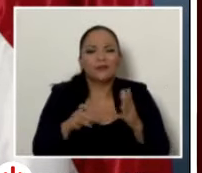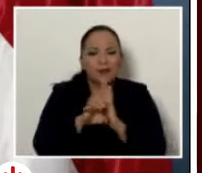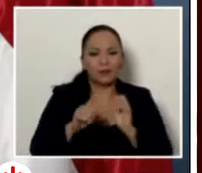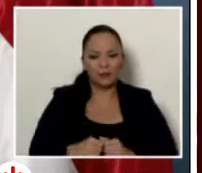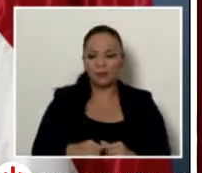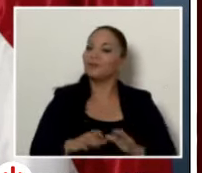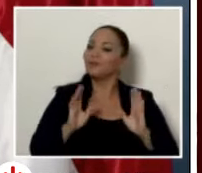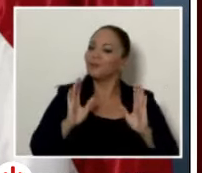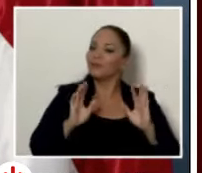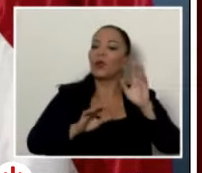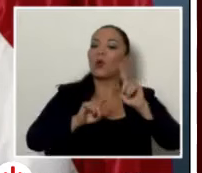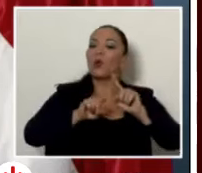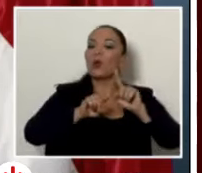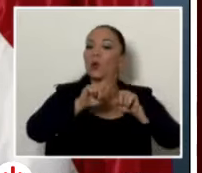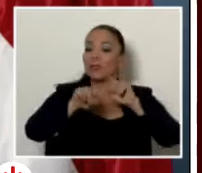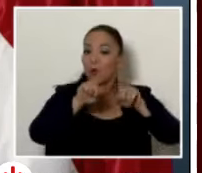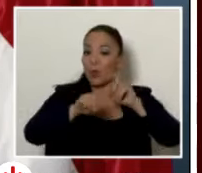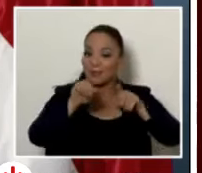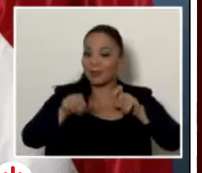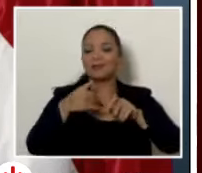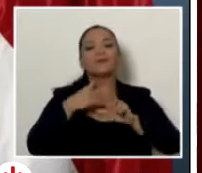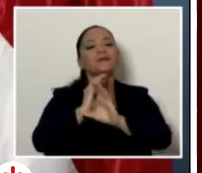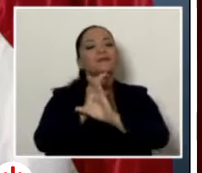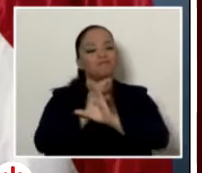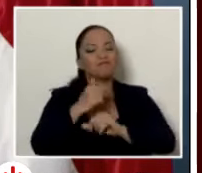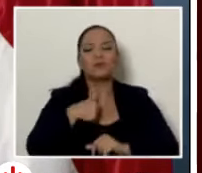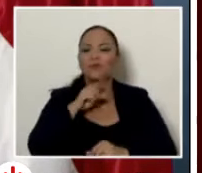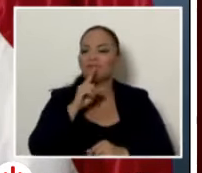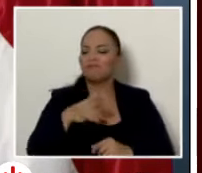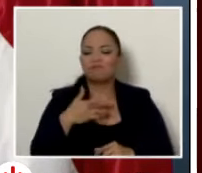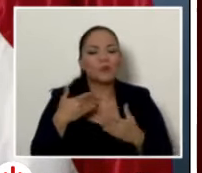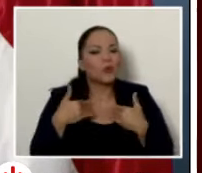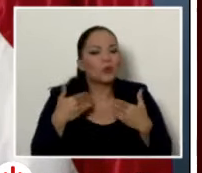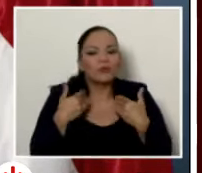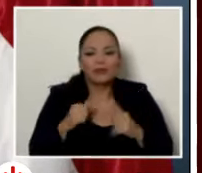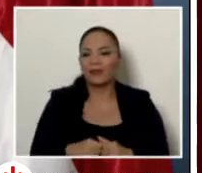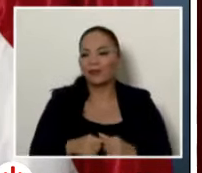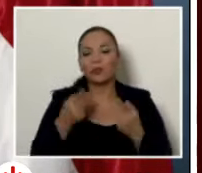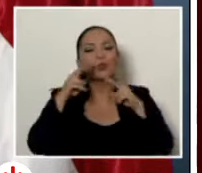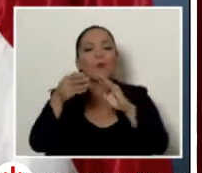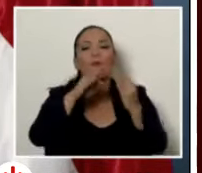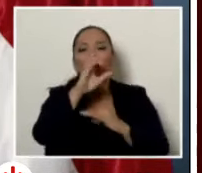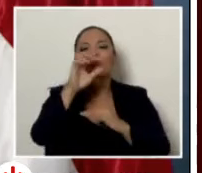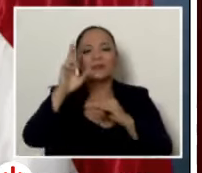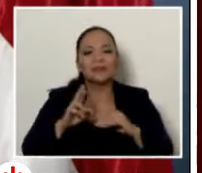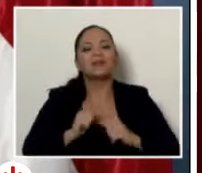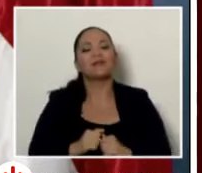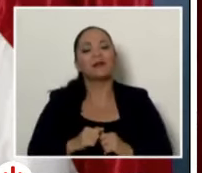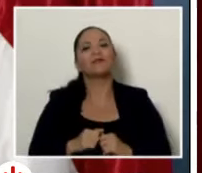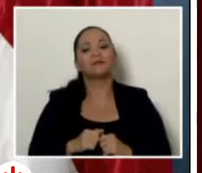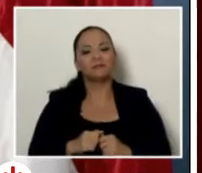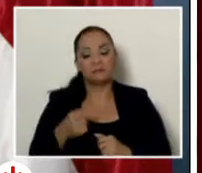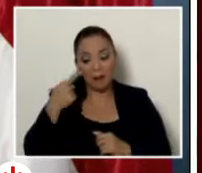hay que tener cuidado yo estoy muy contento de que el pueblo de Costa Rica hasta ahora a un